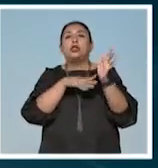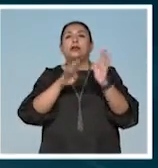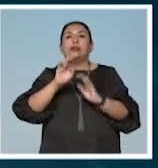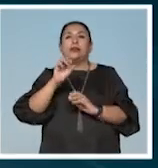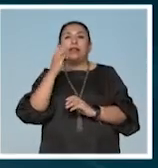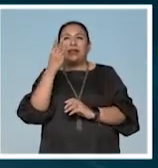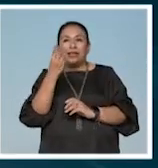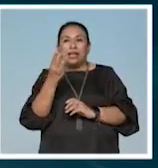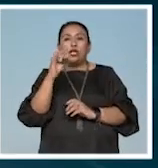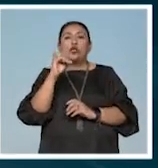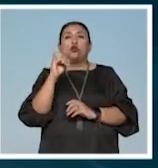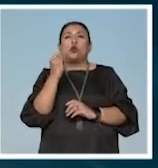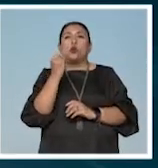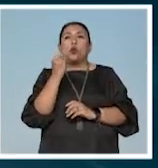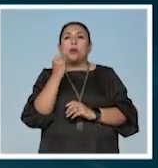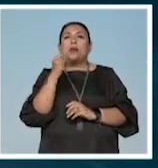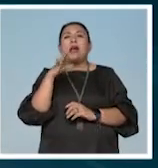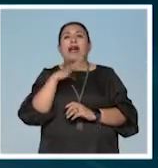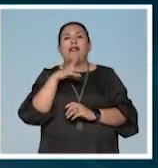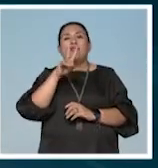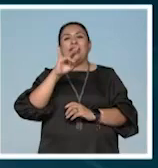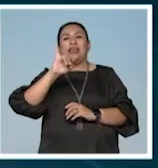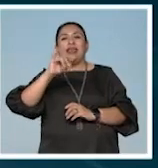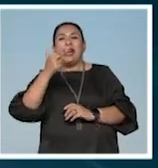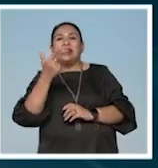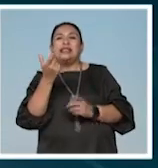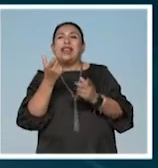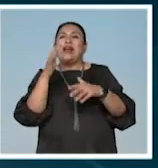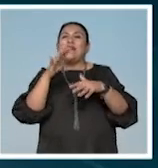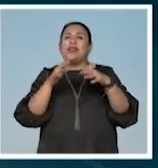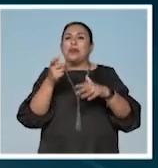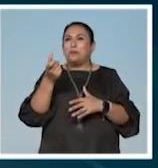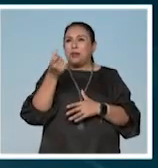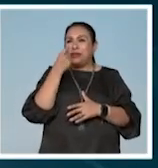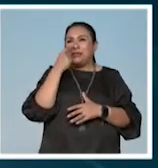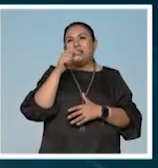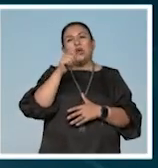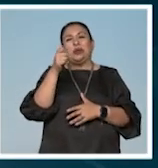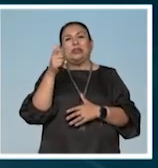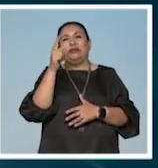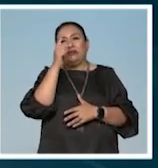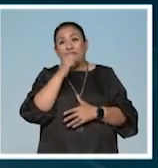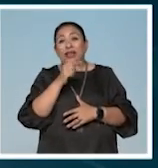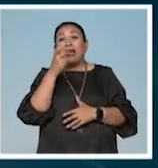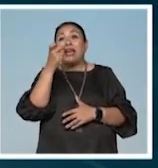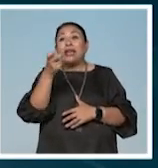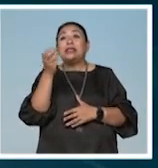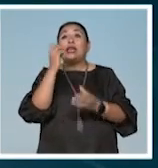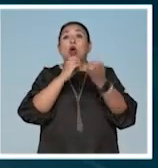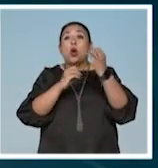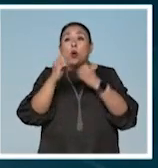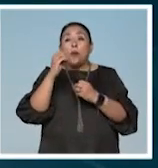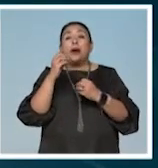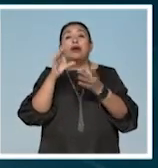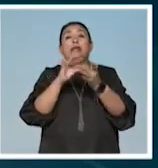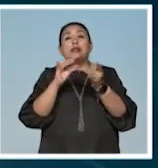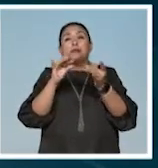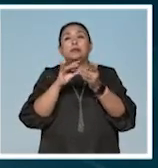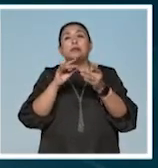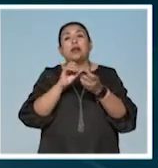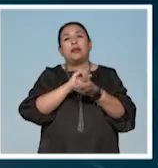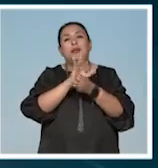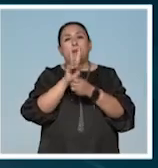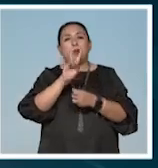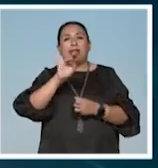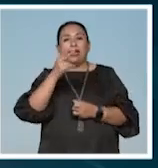a junio le diagnostican VIH algunas veces se toman sus pastillas y otras no es una apuesta en escena que relata la pandemia de